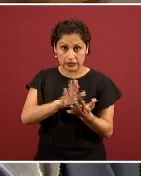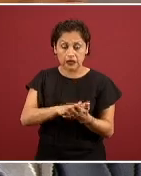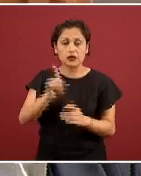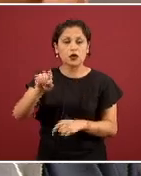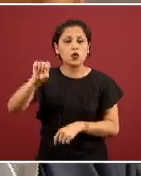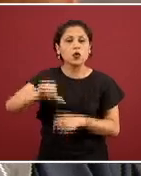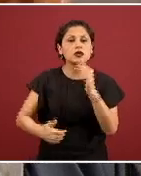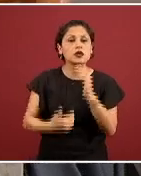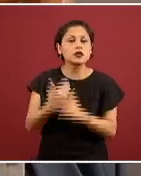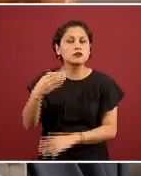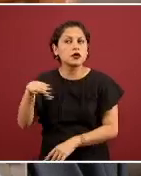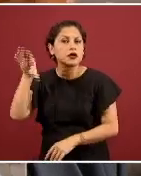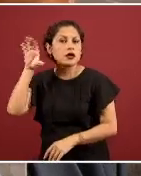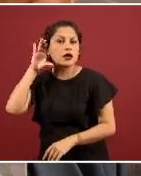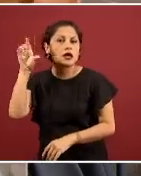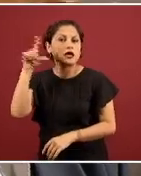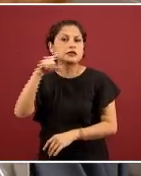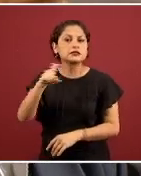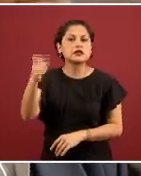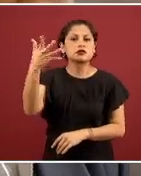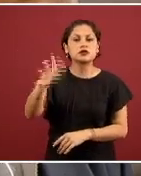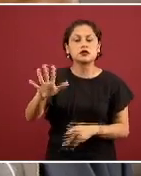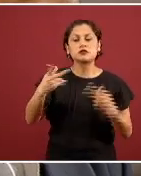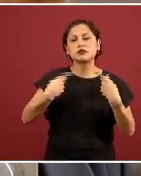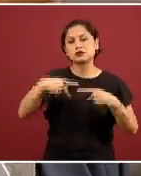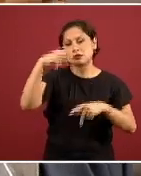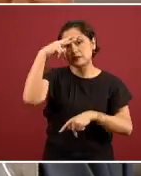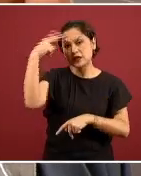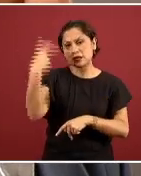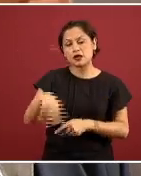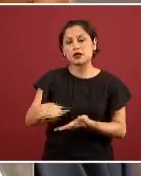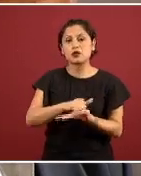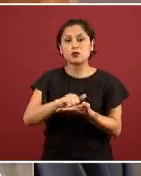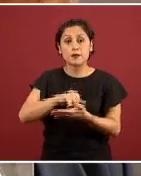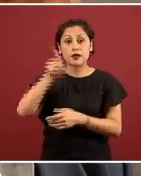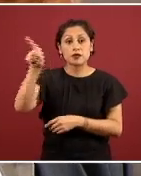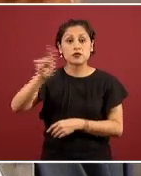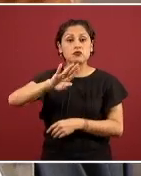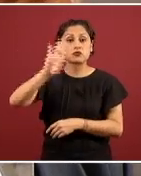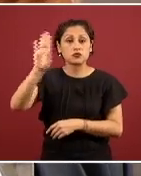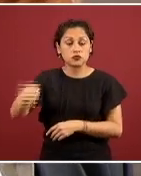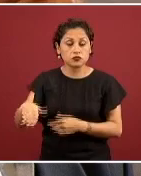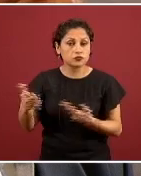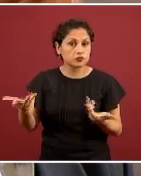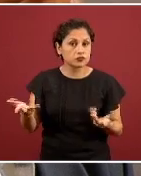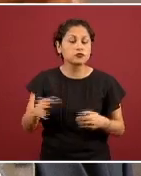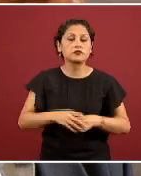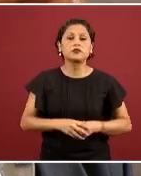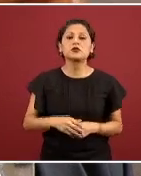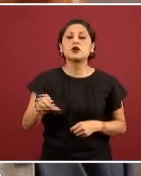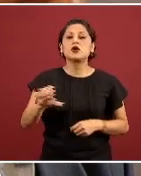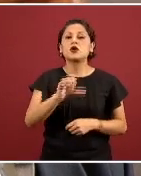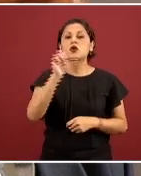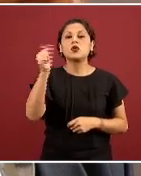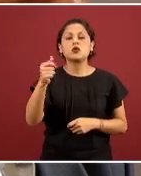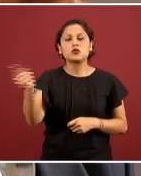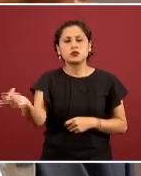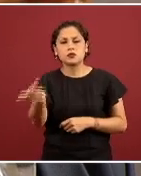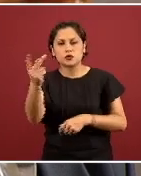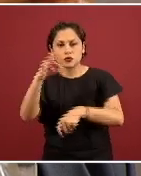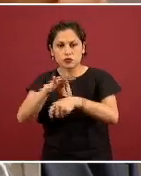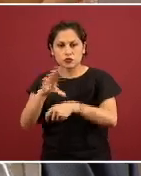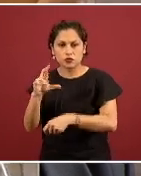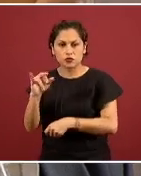York hay 110 mexicanos que murieron. También otra pregunta para el doctor Cortés es si existen lineamientos para